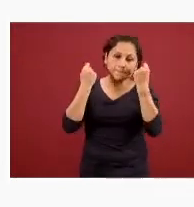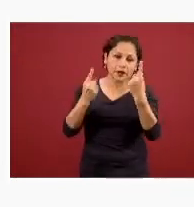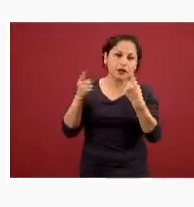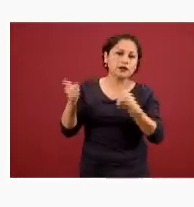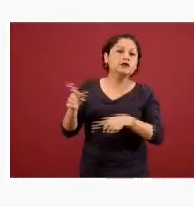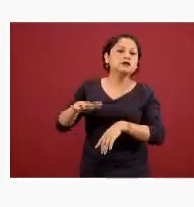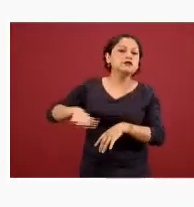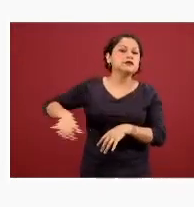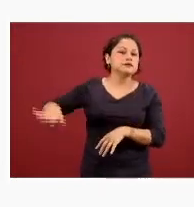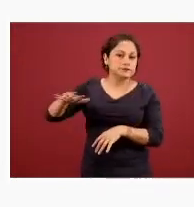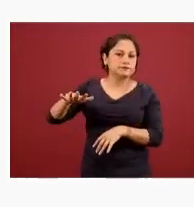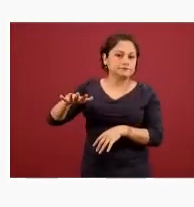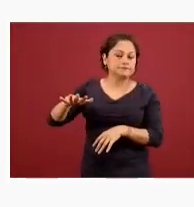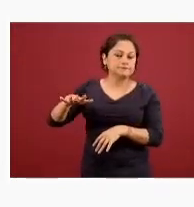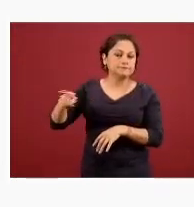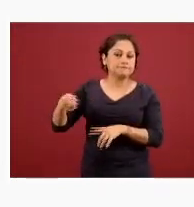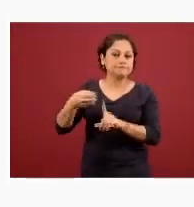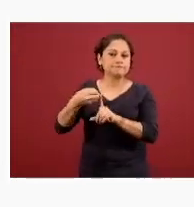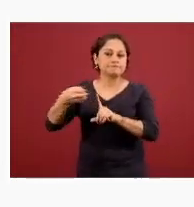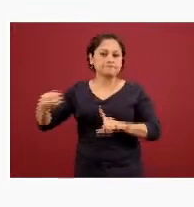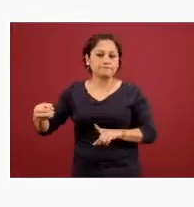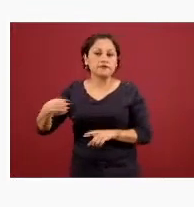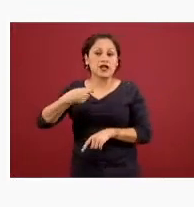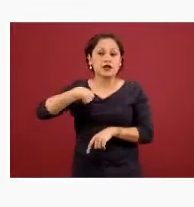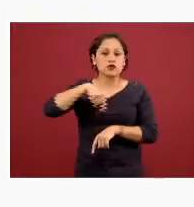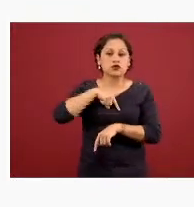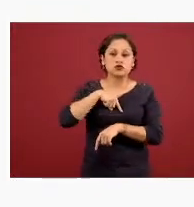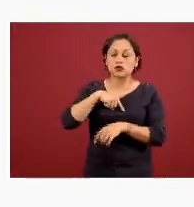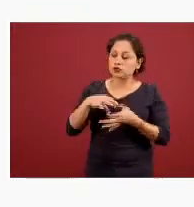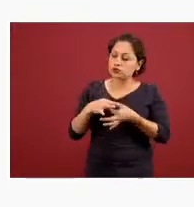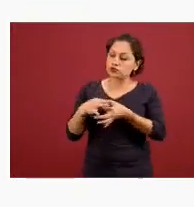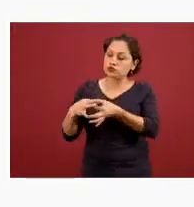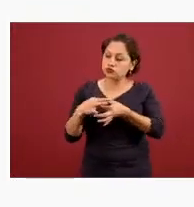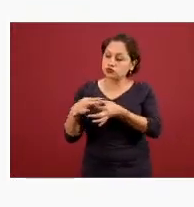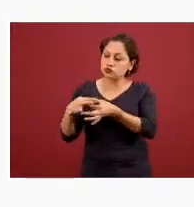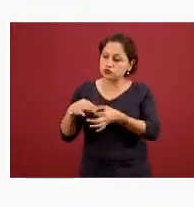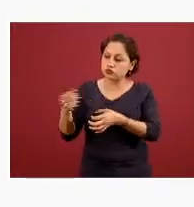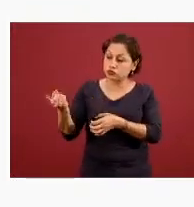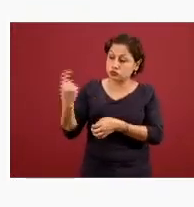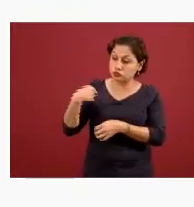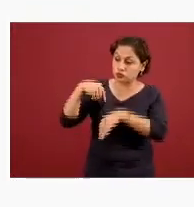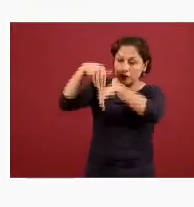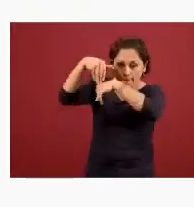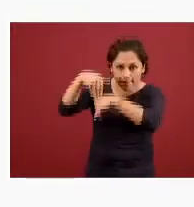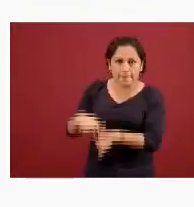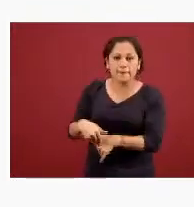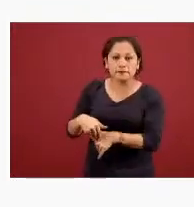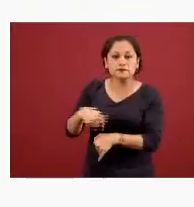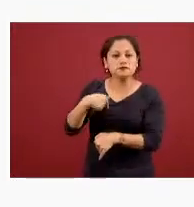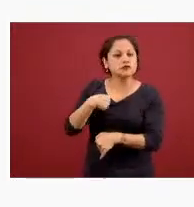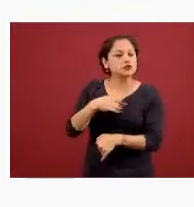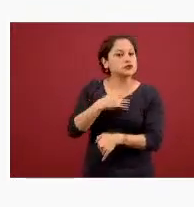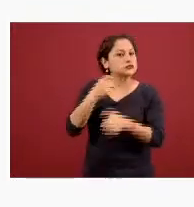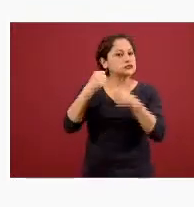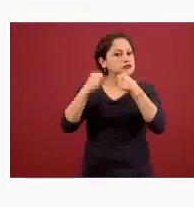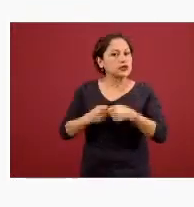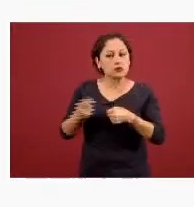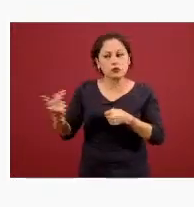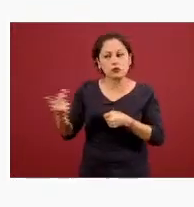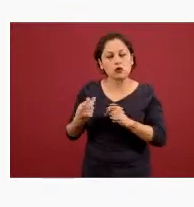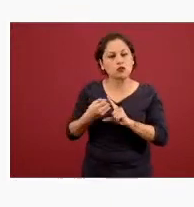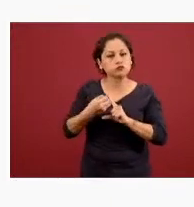podemos seguir alineados a estas políticas y a esta dirección llevaremos el barco a buen puerto es importante que se hagan